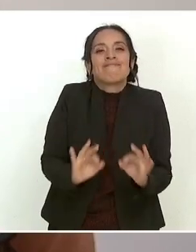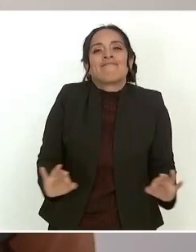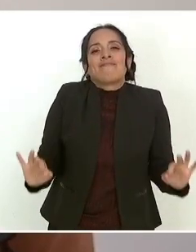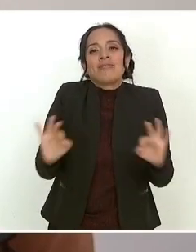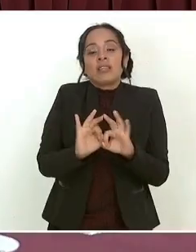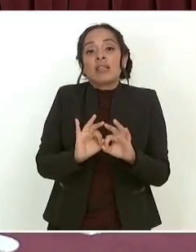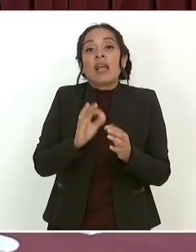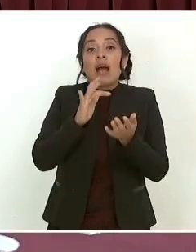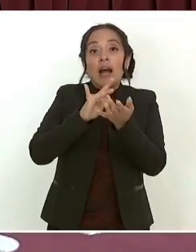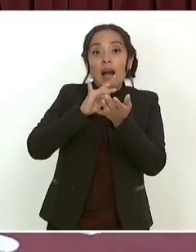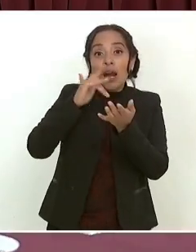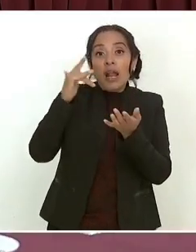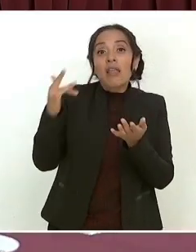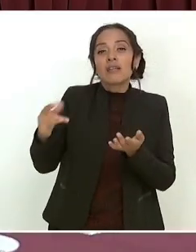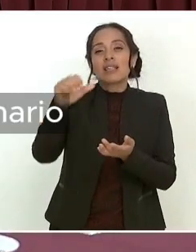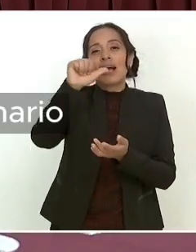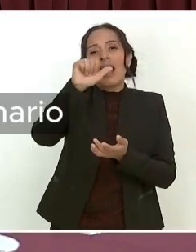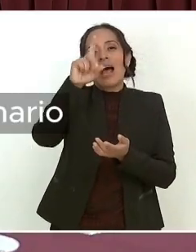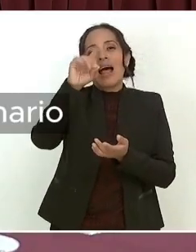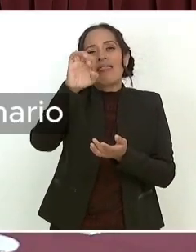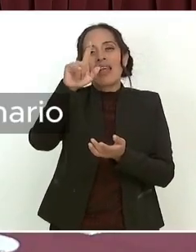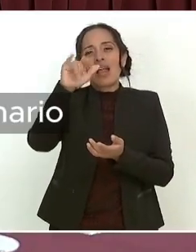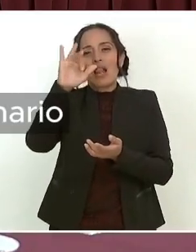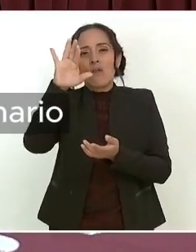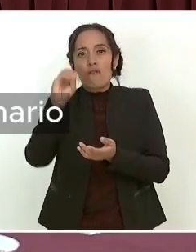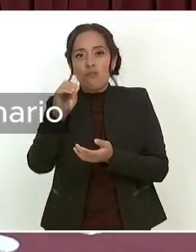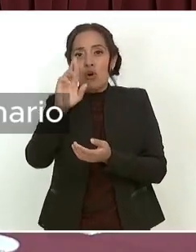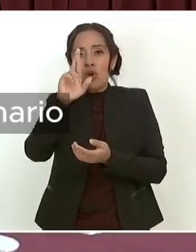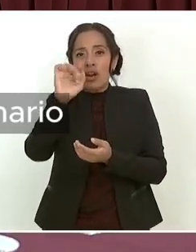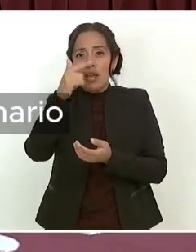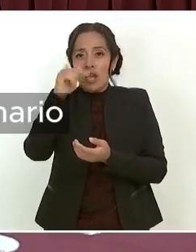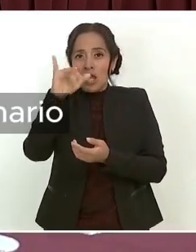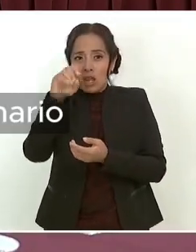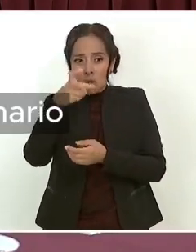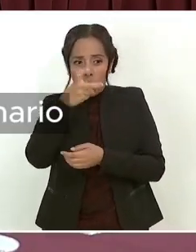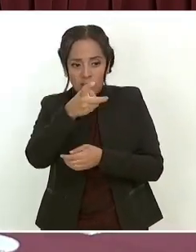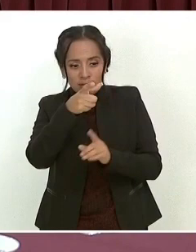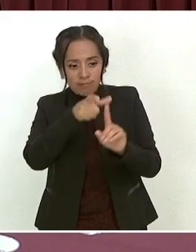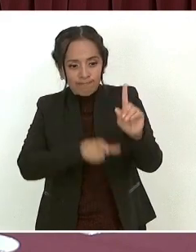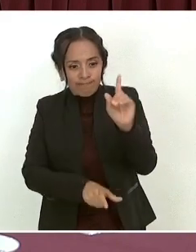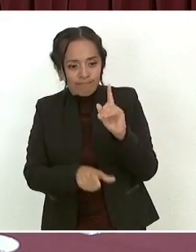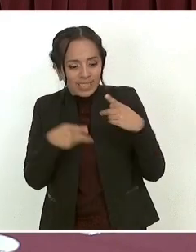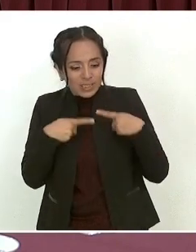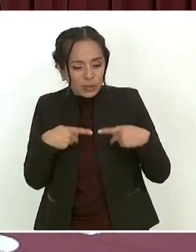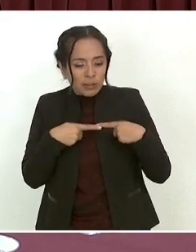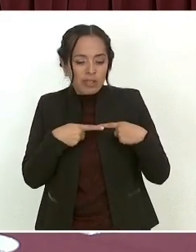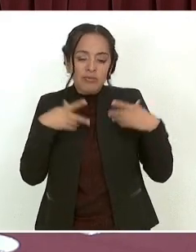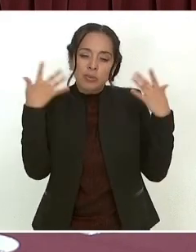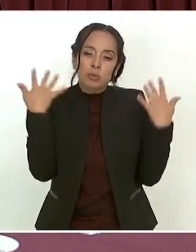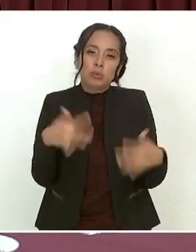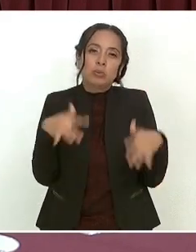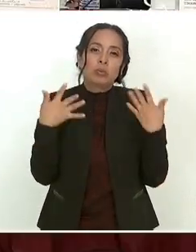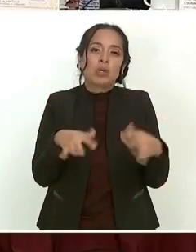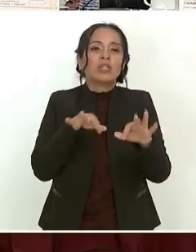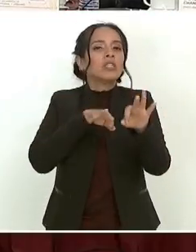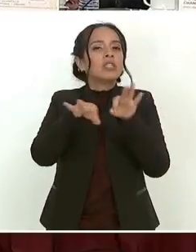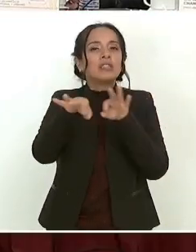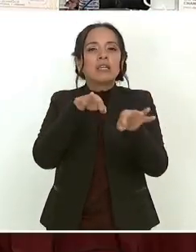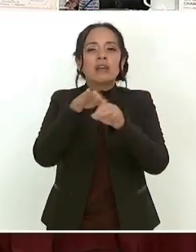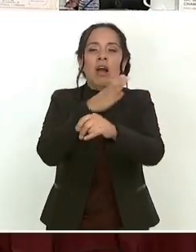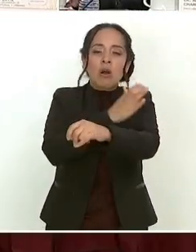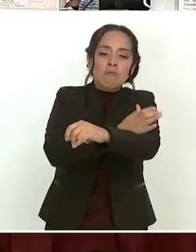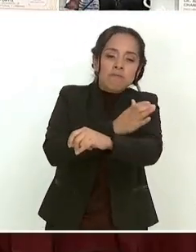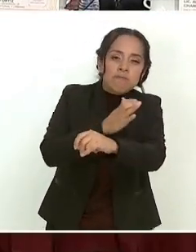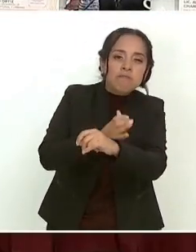Agradecer a Delfo Regino, sabemos que su trabajo ha sido extraordinario en todos estos años, ha venido acompañando